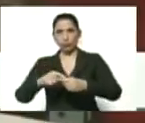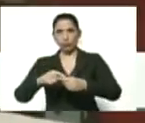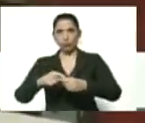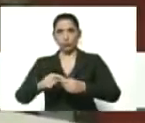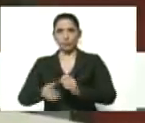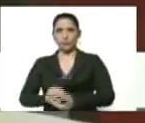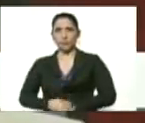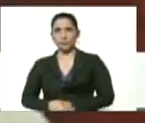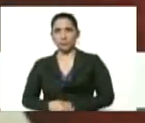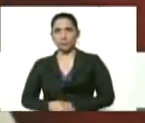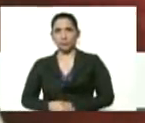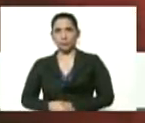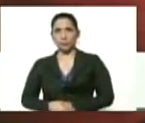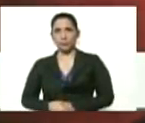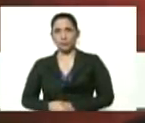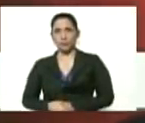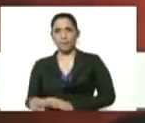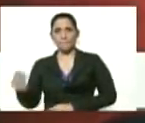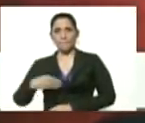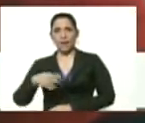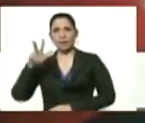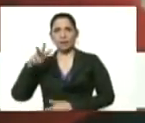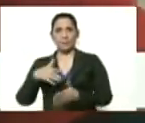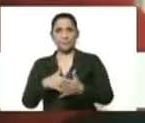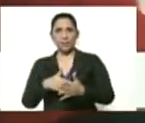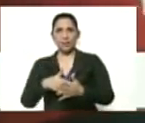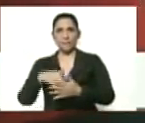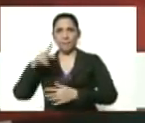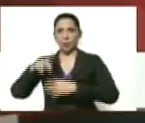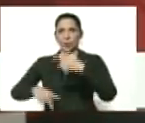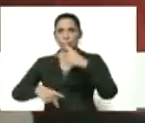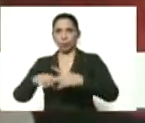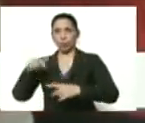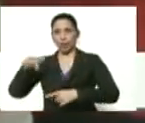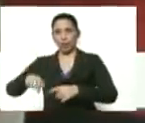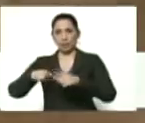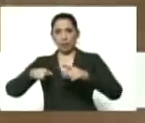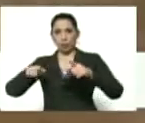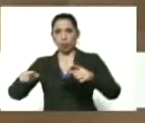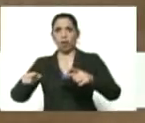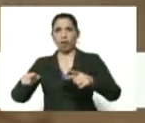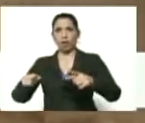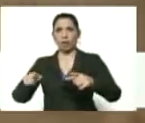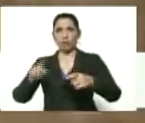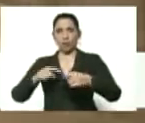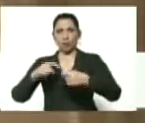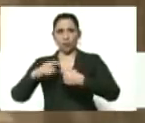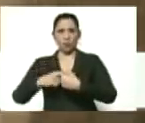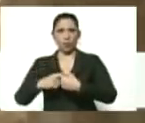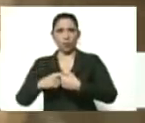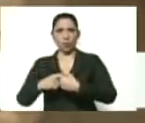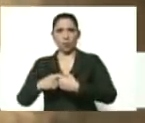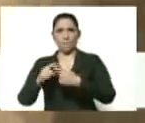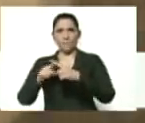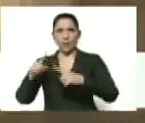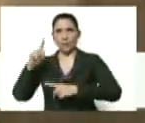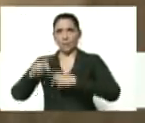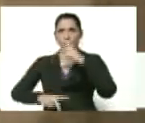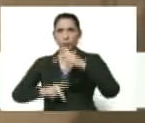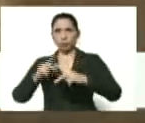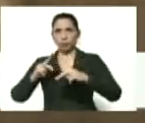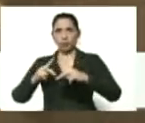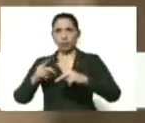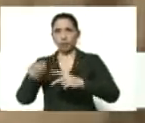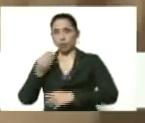invierno lo vamos a hacer más de tres mil productores y productoras de esta zona incorporados estratégicamente para producir la materia